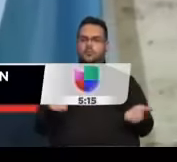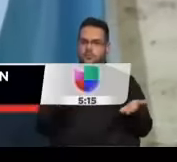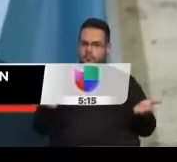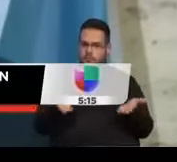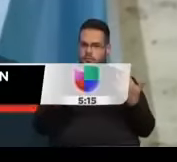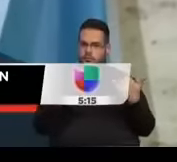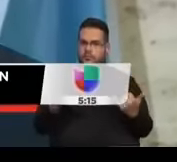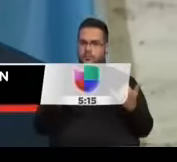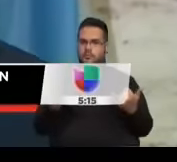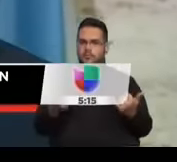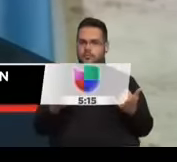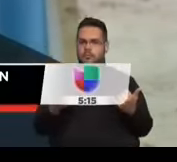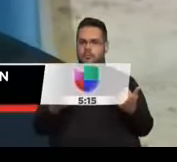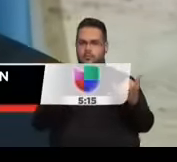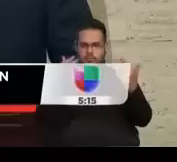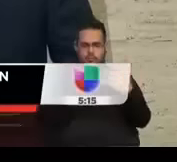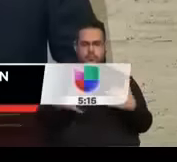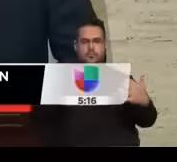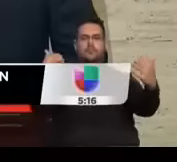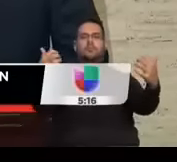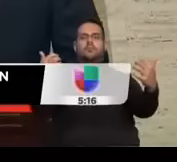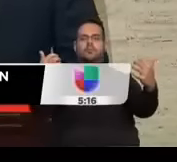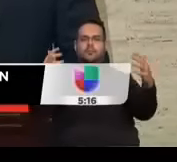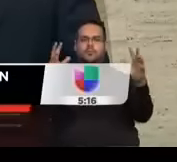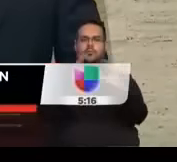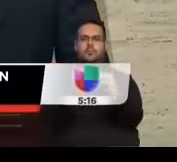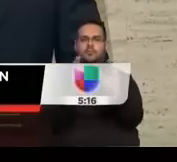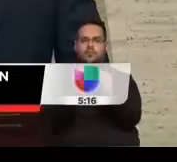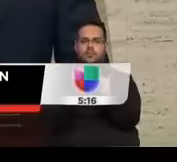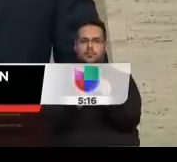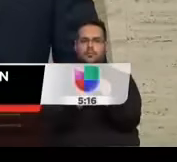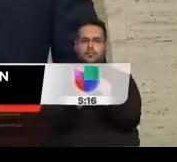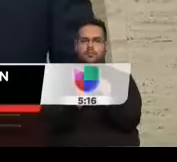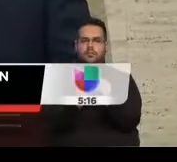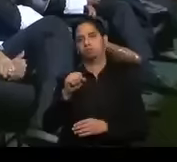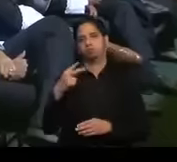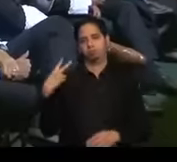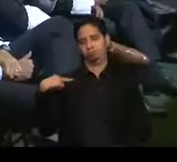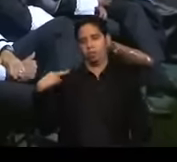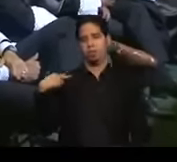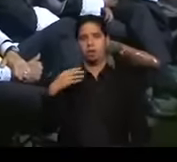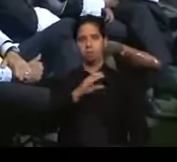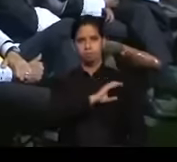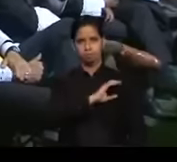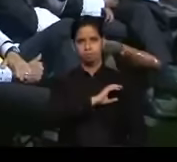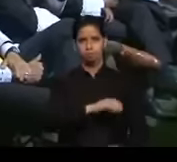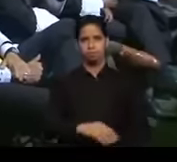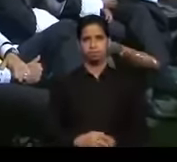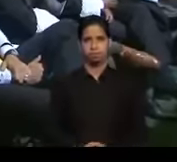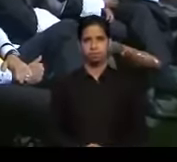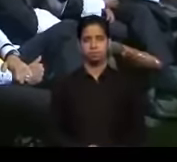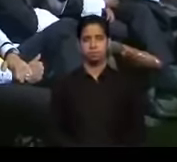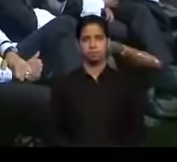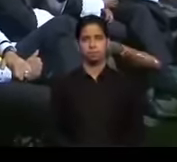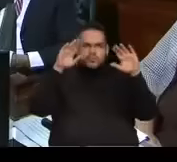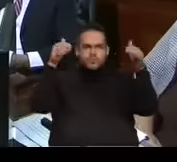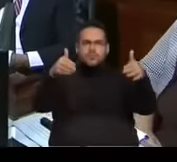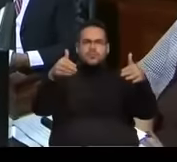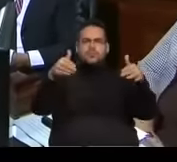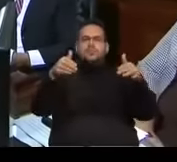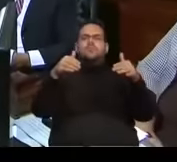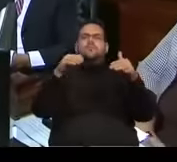Durante el mensaje del gobernador Alejandro García Padilla, señaló a los que en la madrugada del día de hoy votaron en contra de la reforma